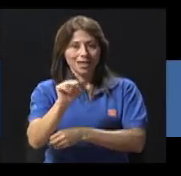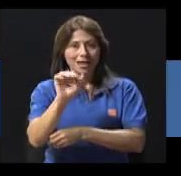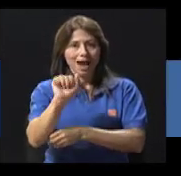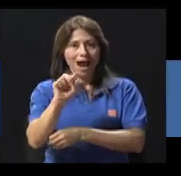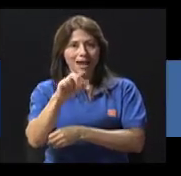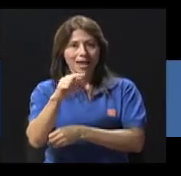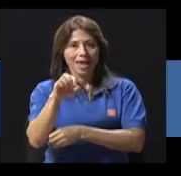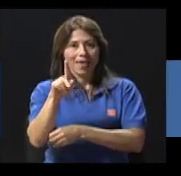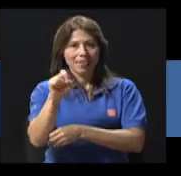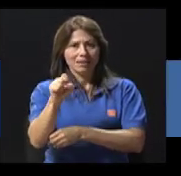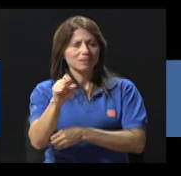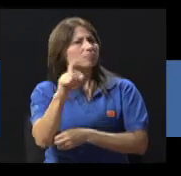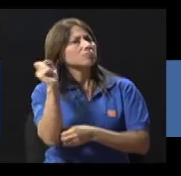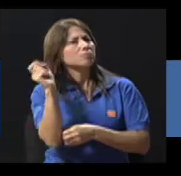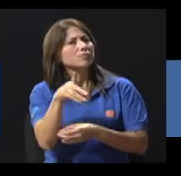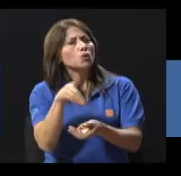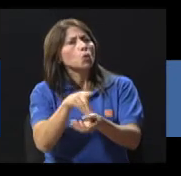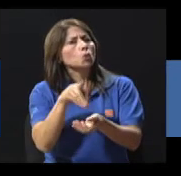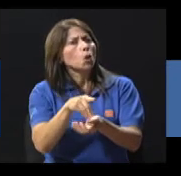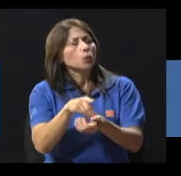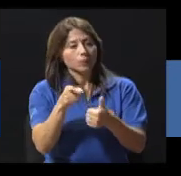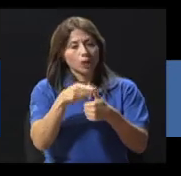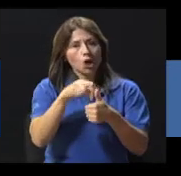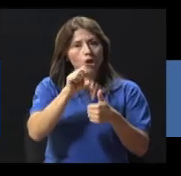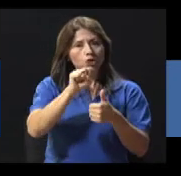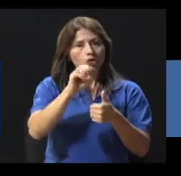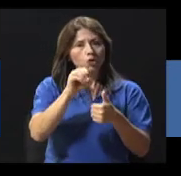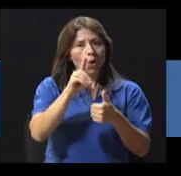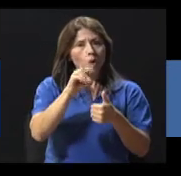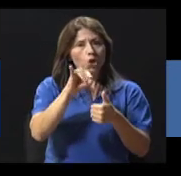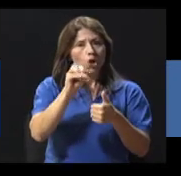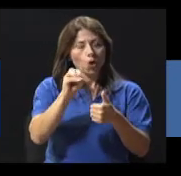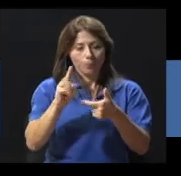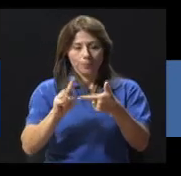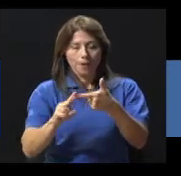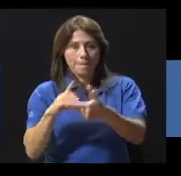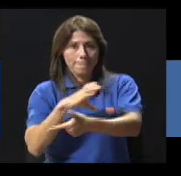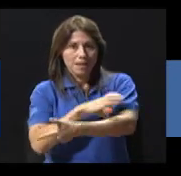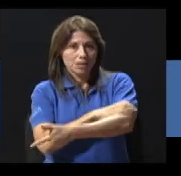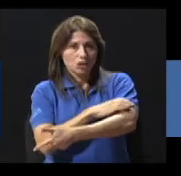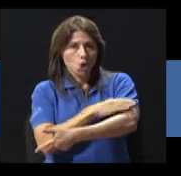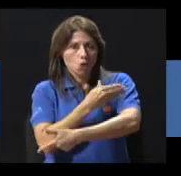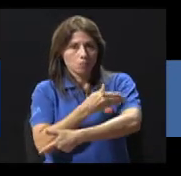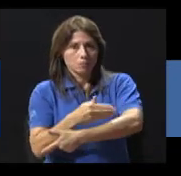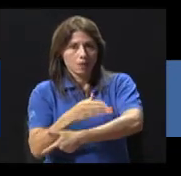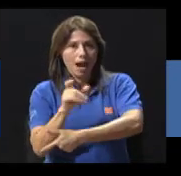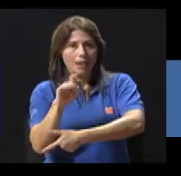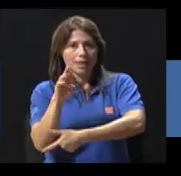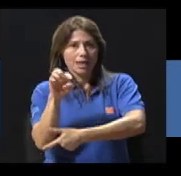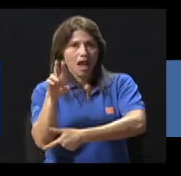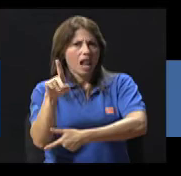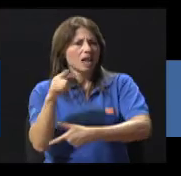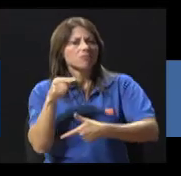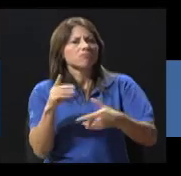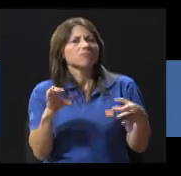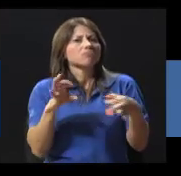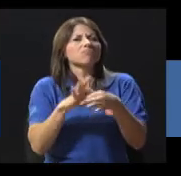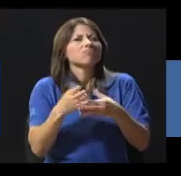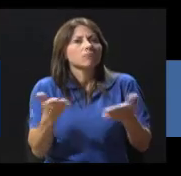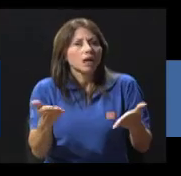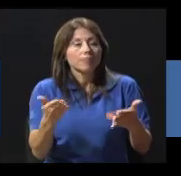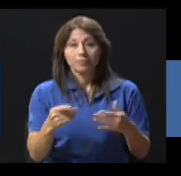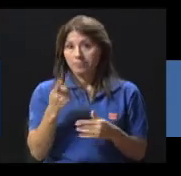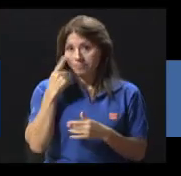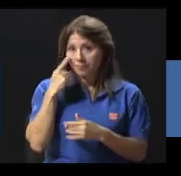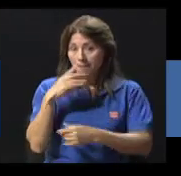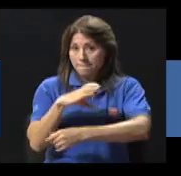entre el sodio y la presión arterial? Bueno, primer lugar hay que tomar en cuenta que la presión arterial depende de